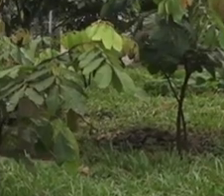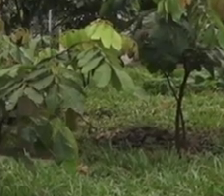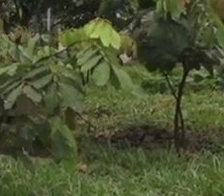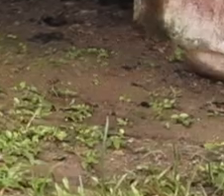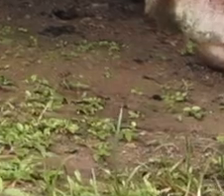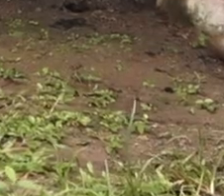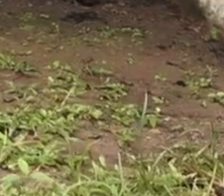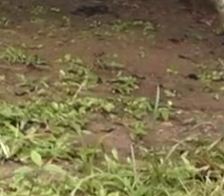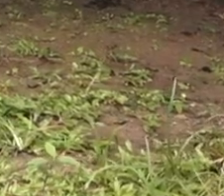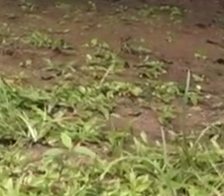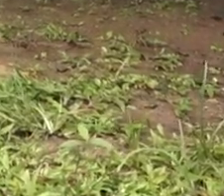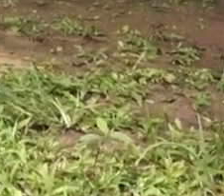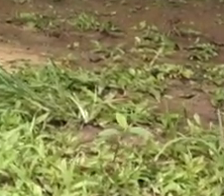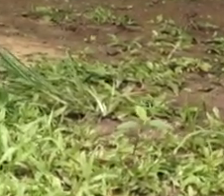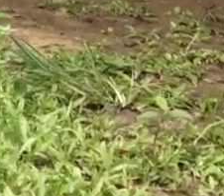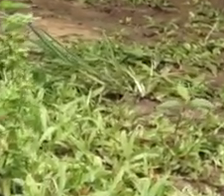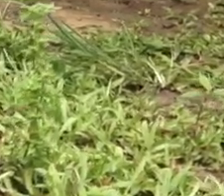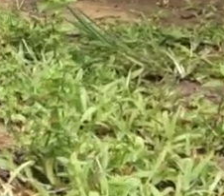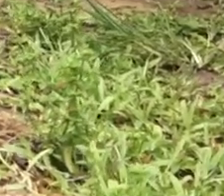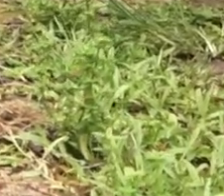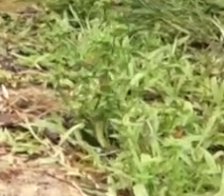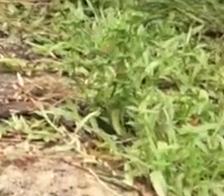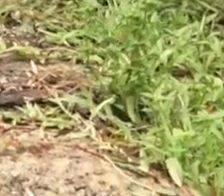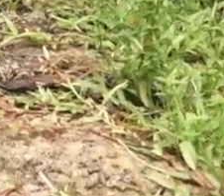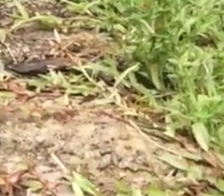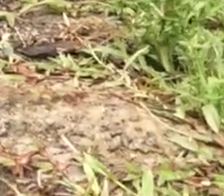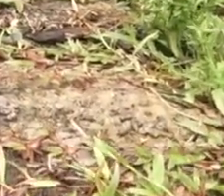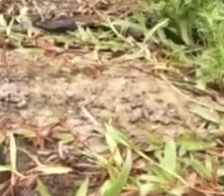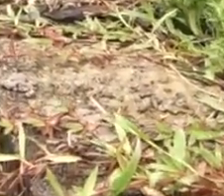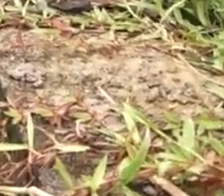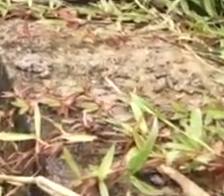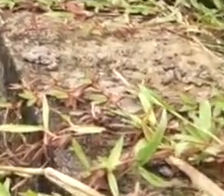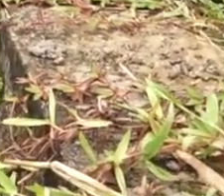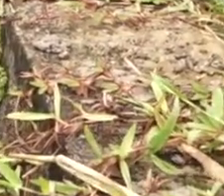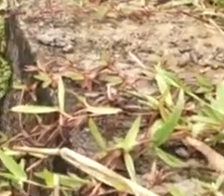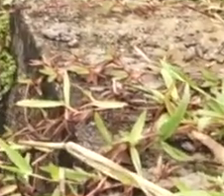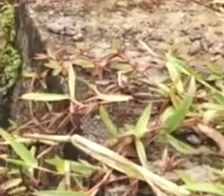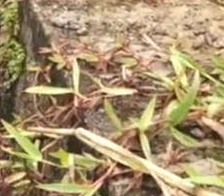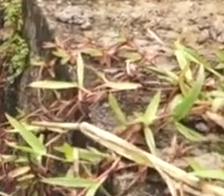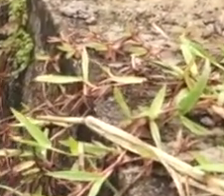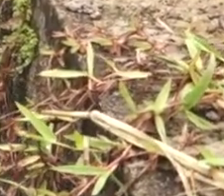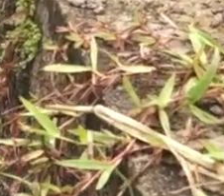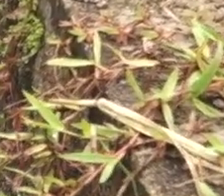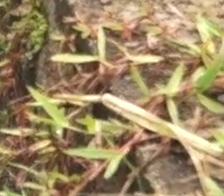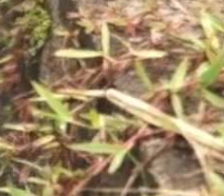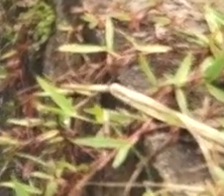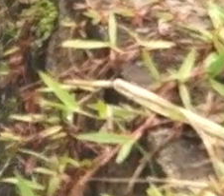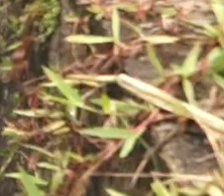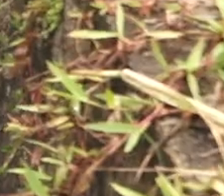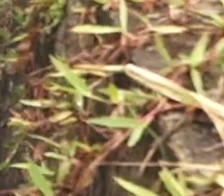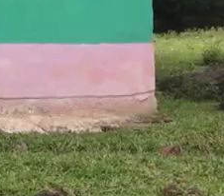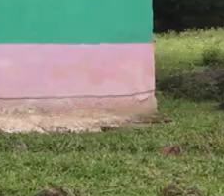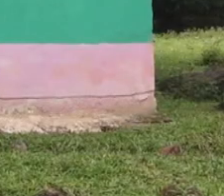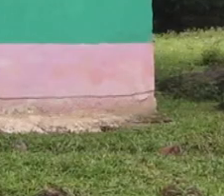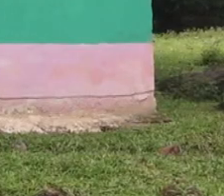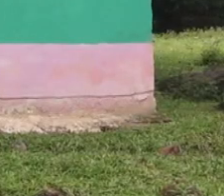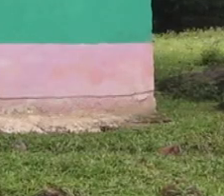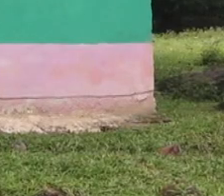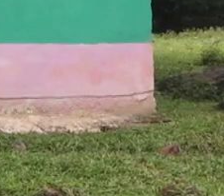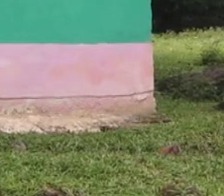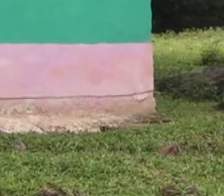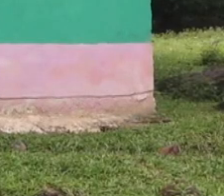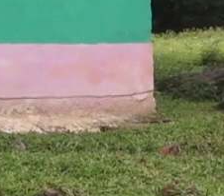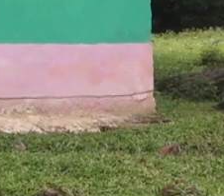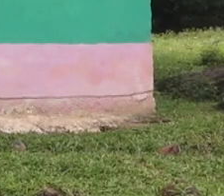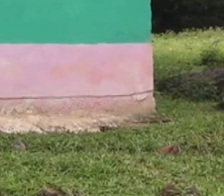construcción de las hidroeléctricas comunitarias. Este ejemplo, que ahora contará con la colaboración del gobierno de Guatemala, representa la